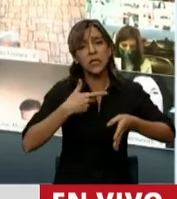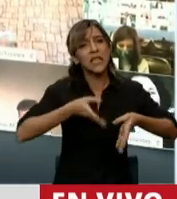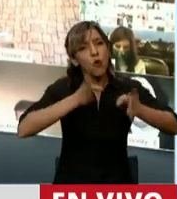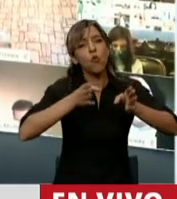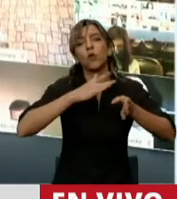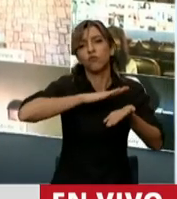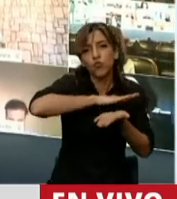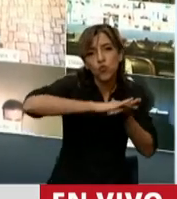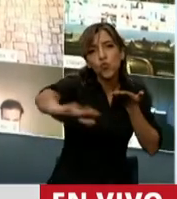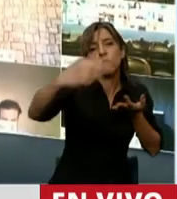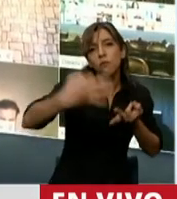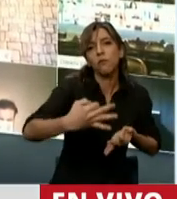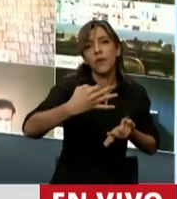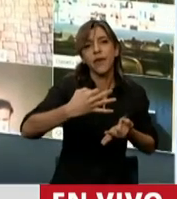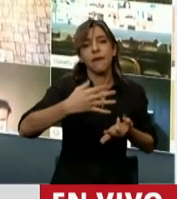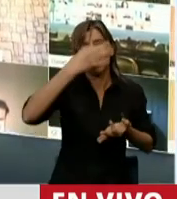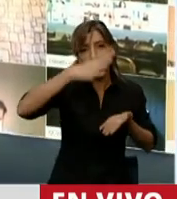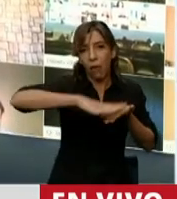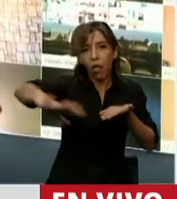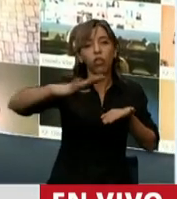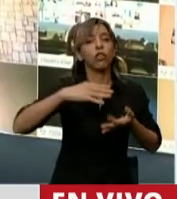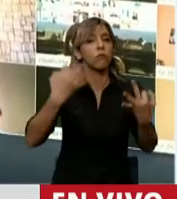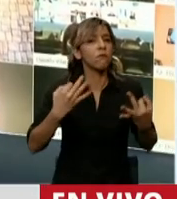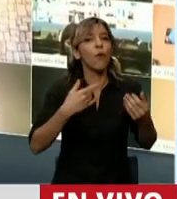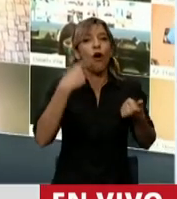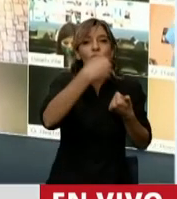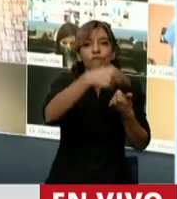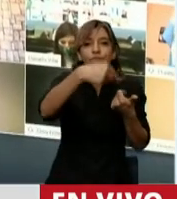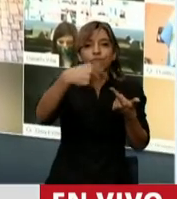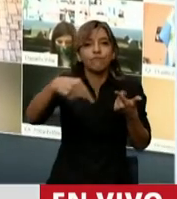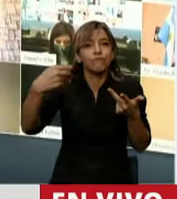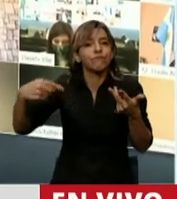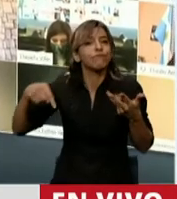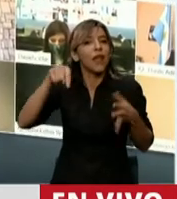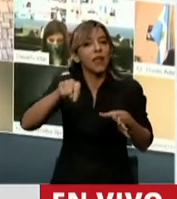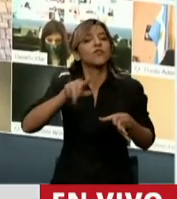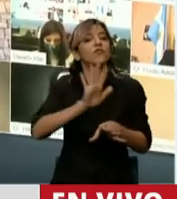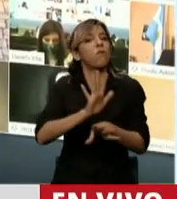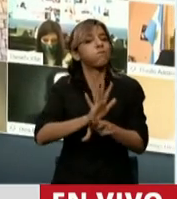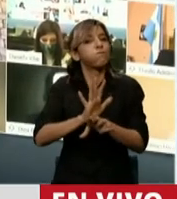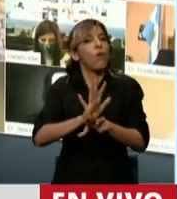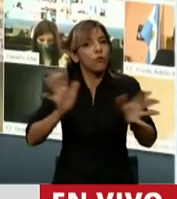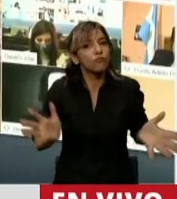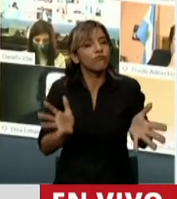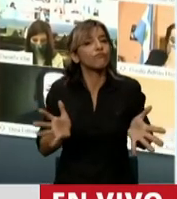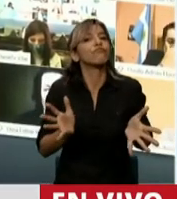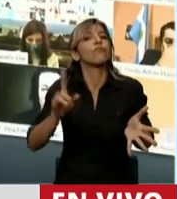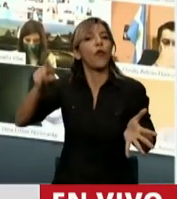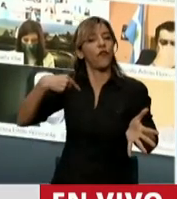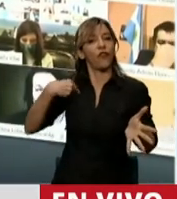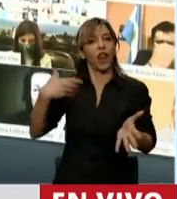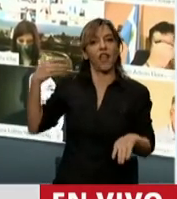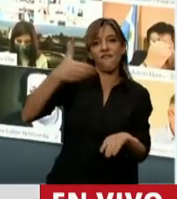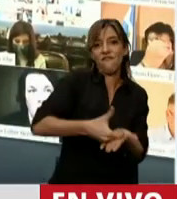a reivindicar y a saldar, reparar una fuerte desinversión en infraestructura que había